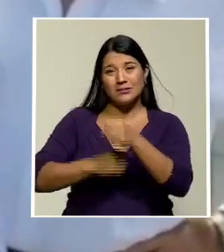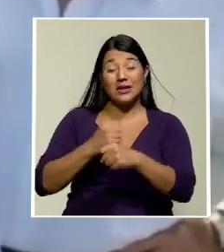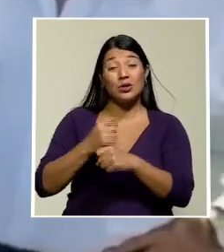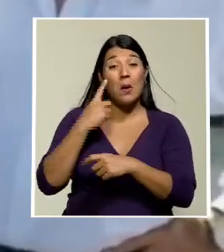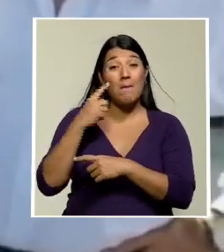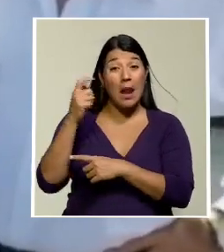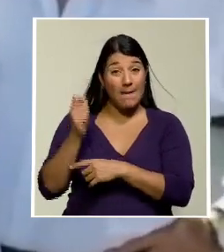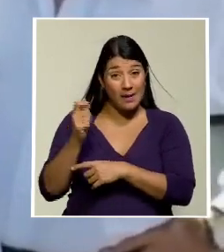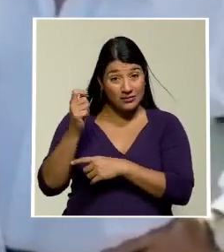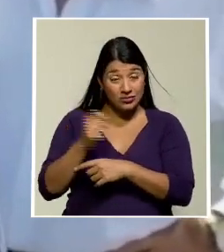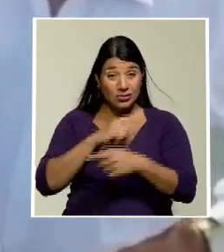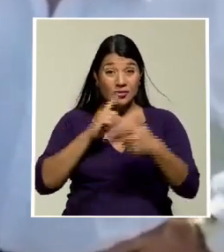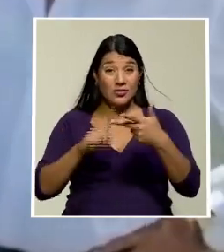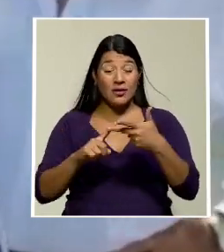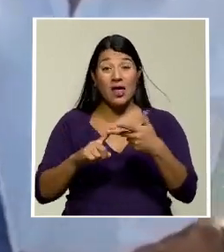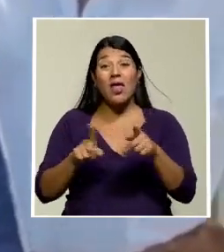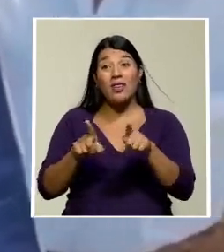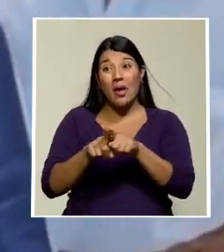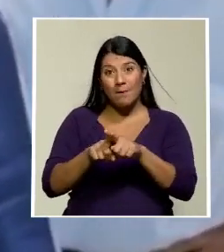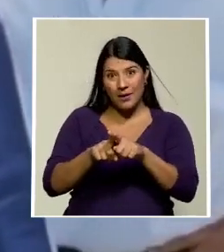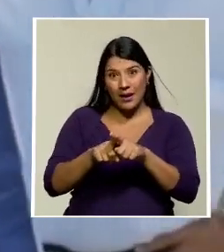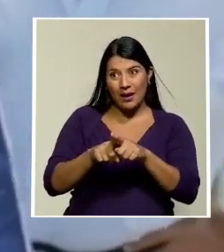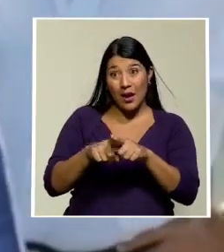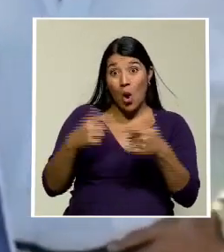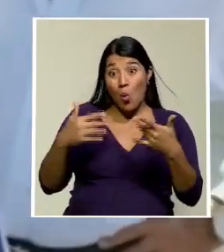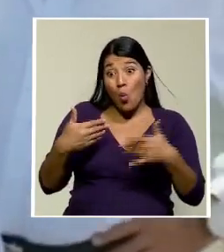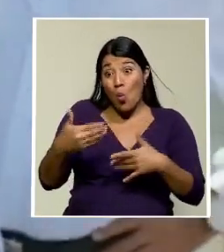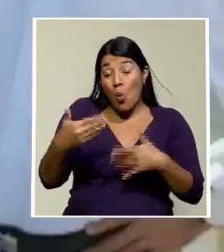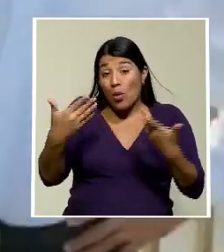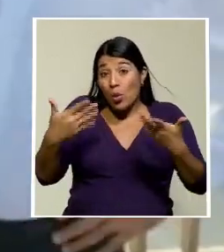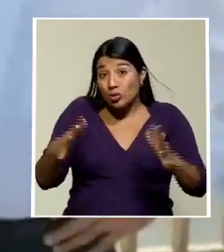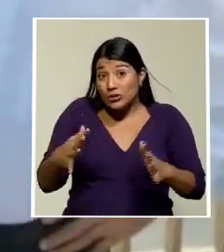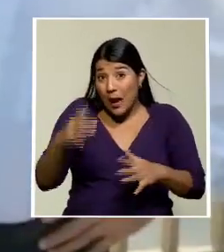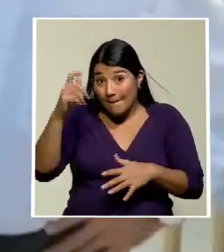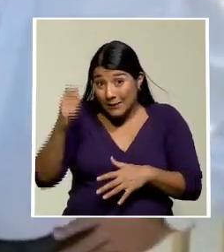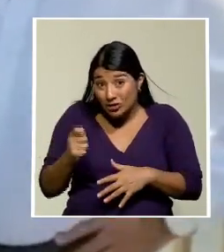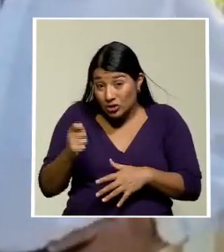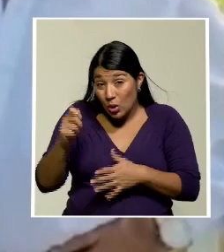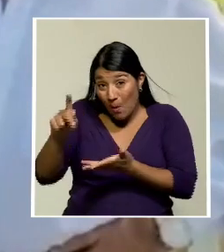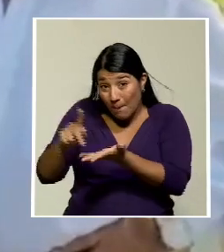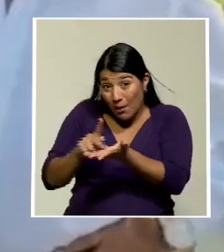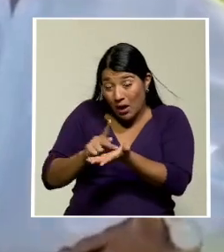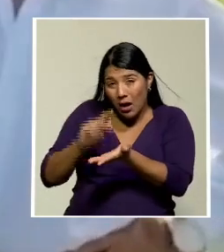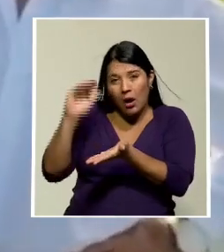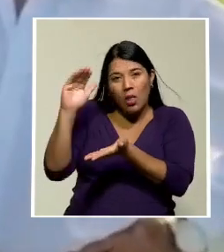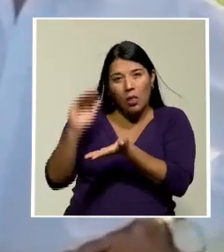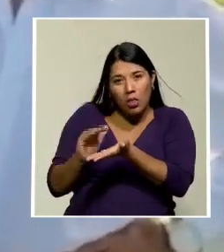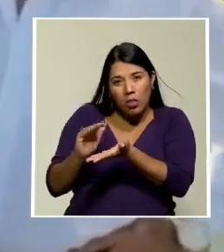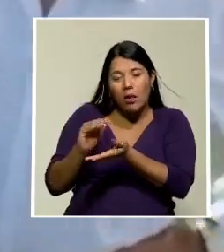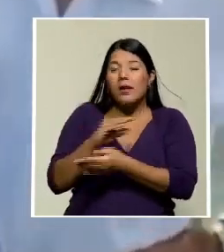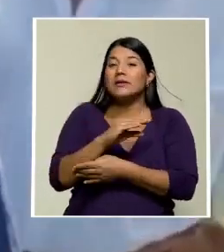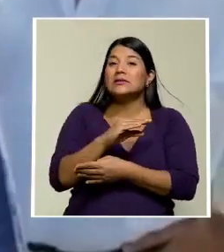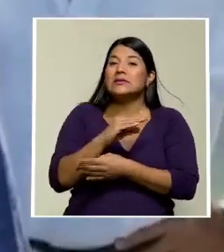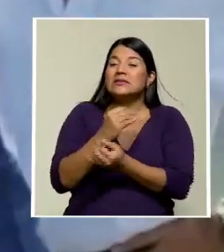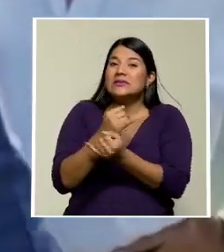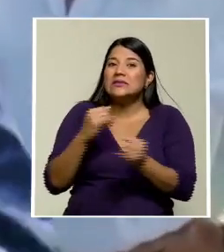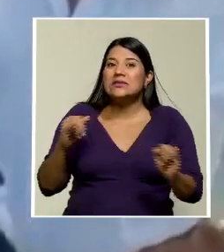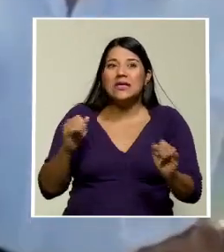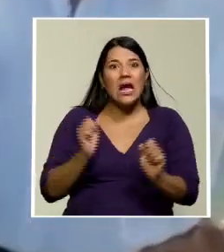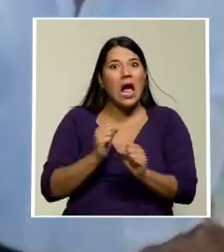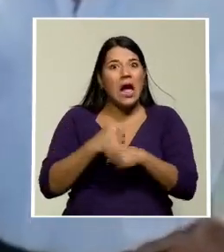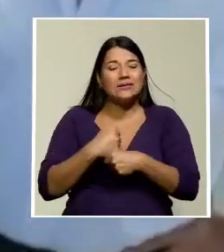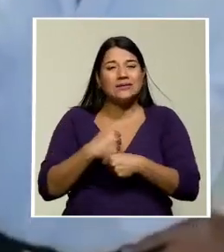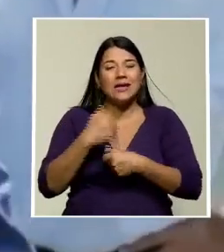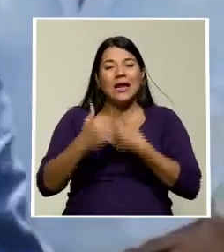hasta rebajar el monto a percibir sin que se haya hecho sin que se haya hecho todo el